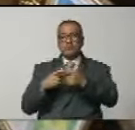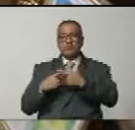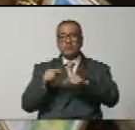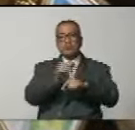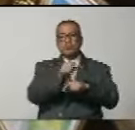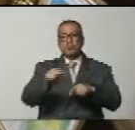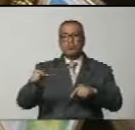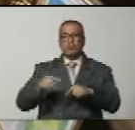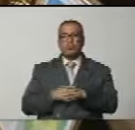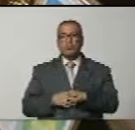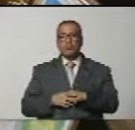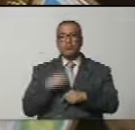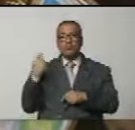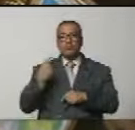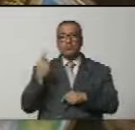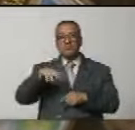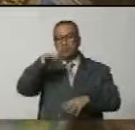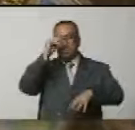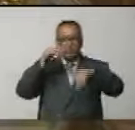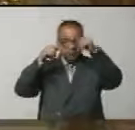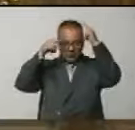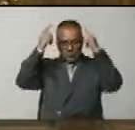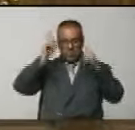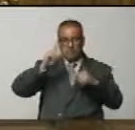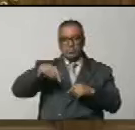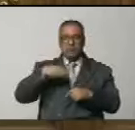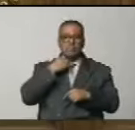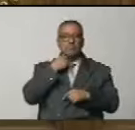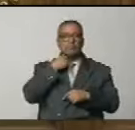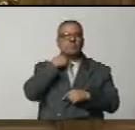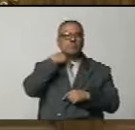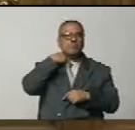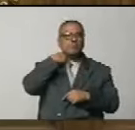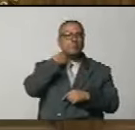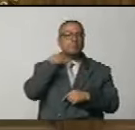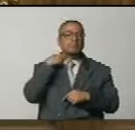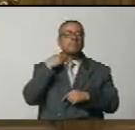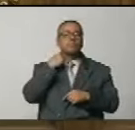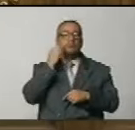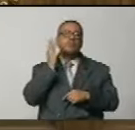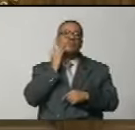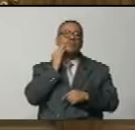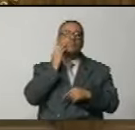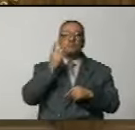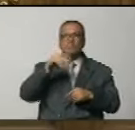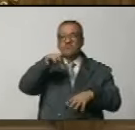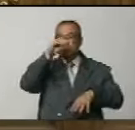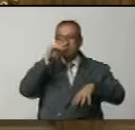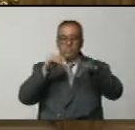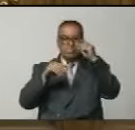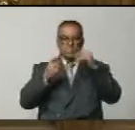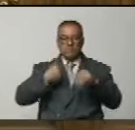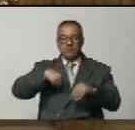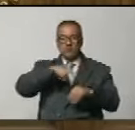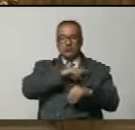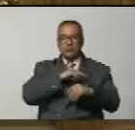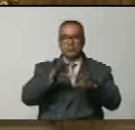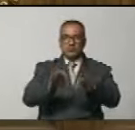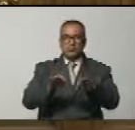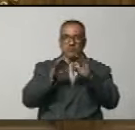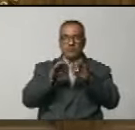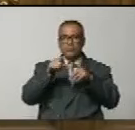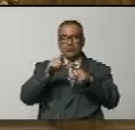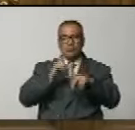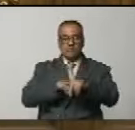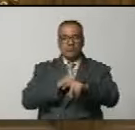Eso nos lo enseñó Chávez también. Es un ejemplo a seguir para todos nosotros, en especial en